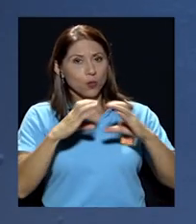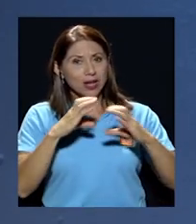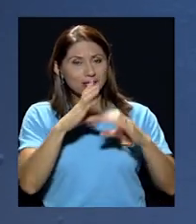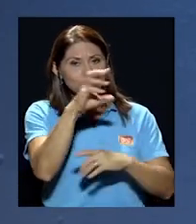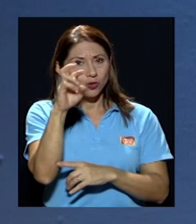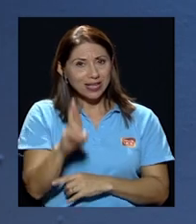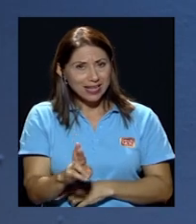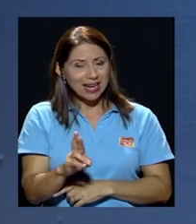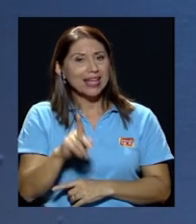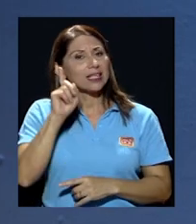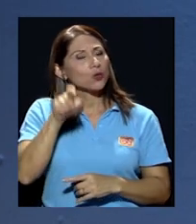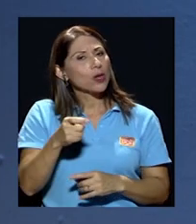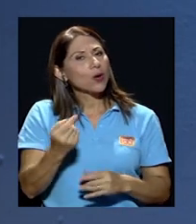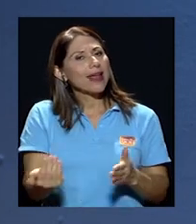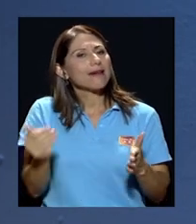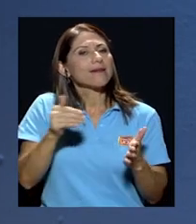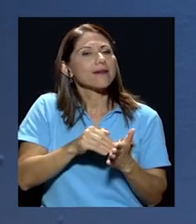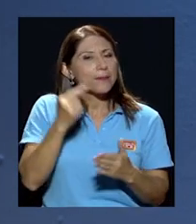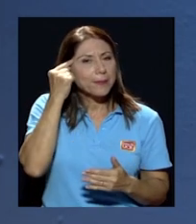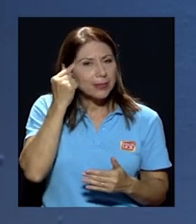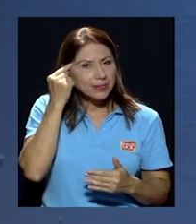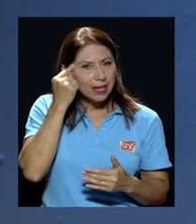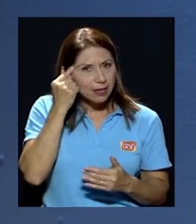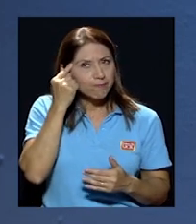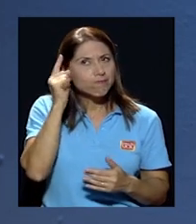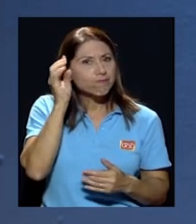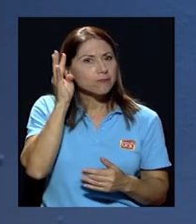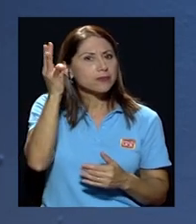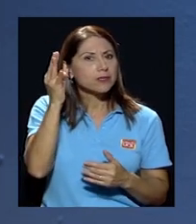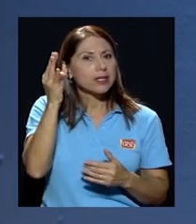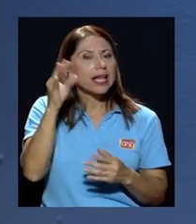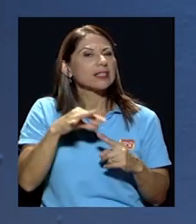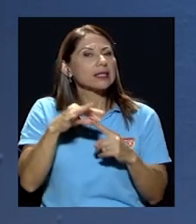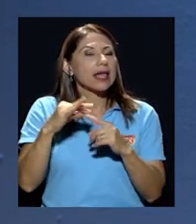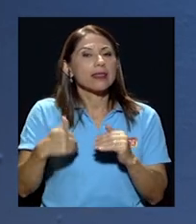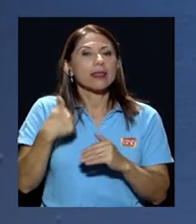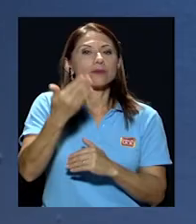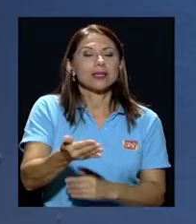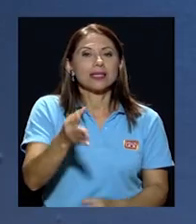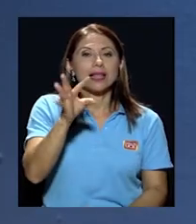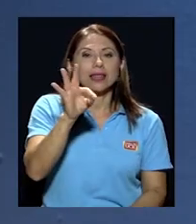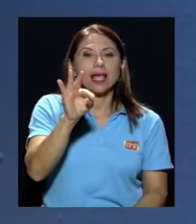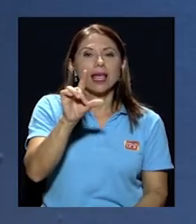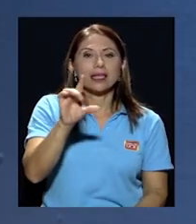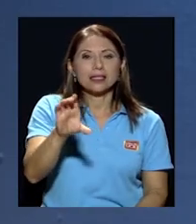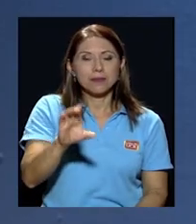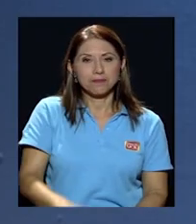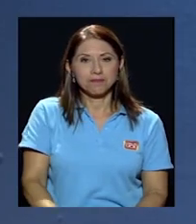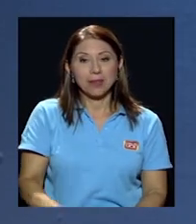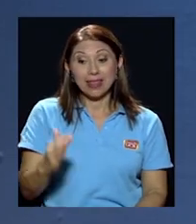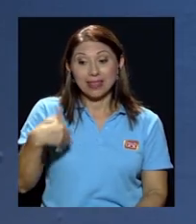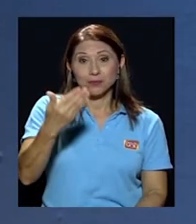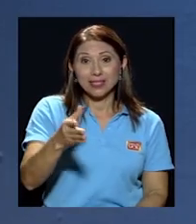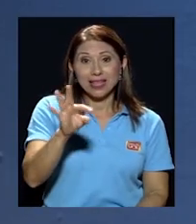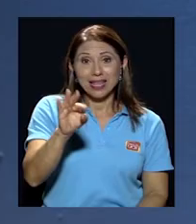tuvieron que repensar sobre todo después del TLC después del TLC algunos de los